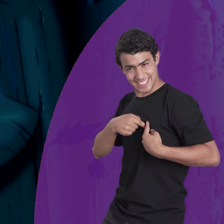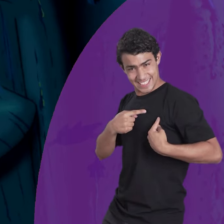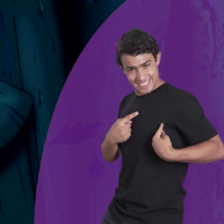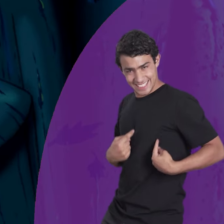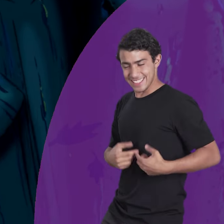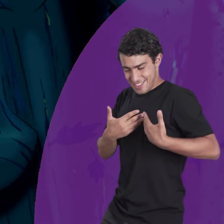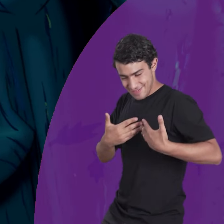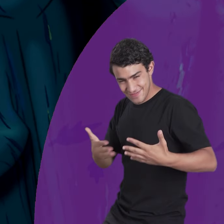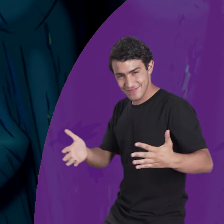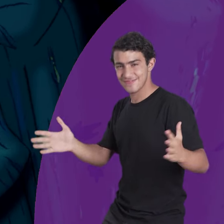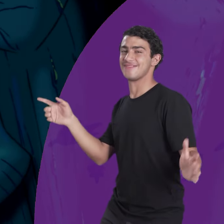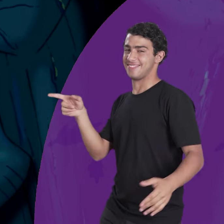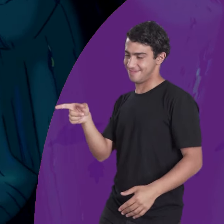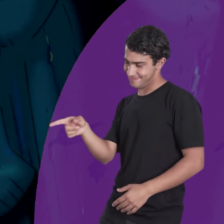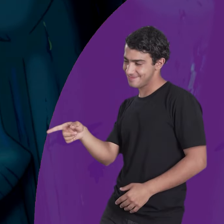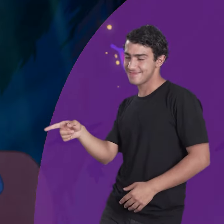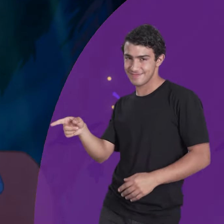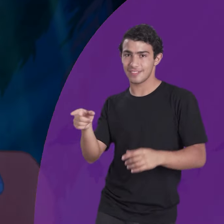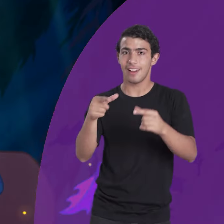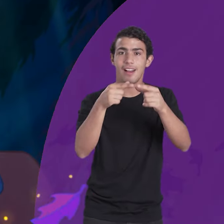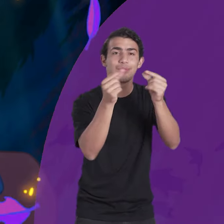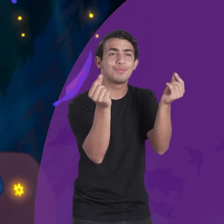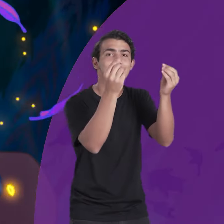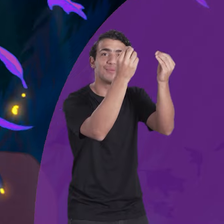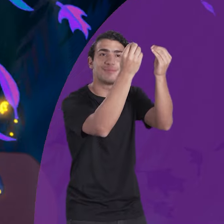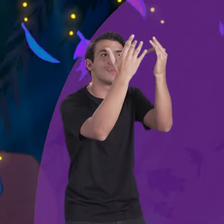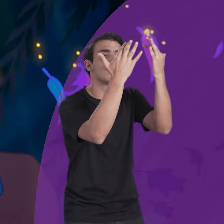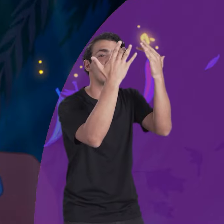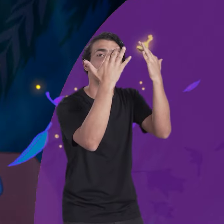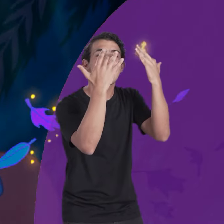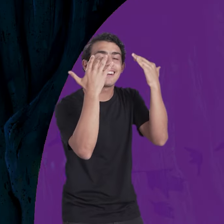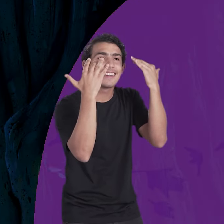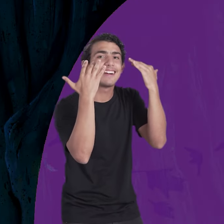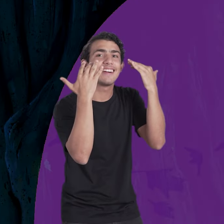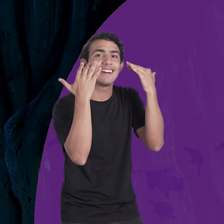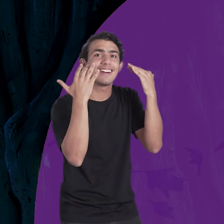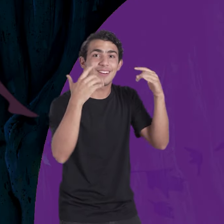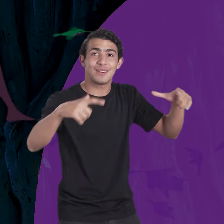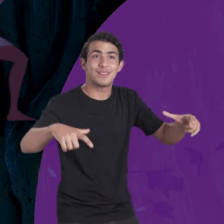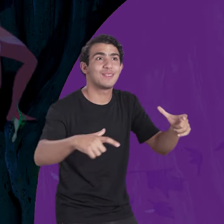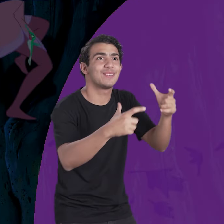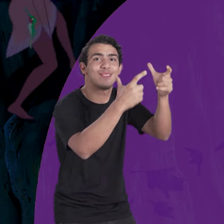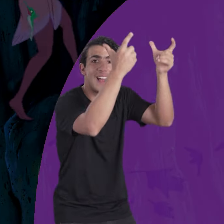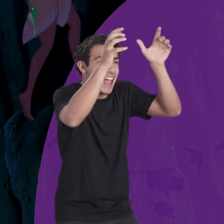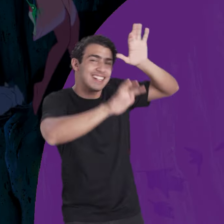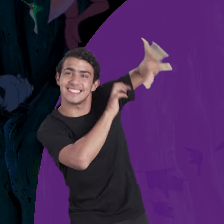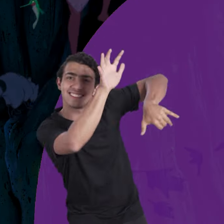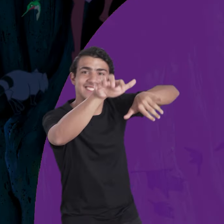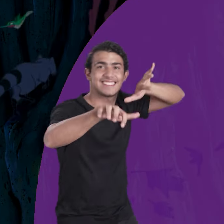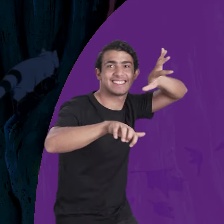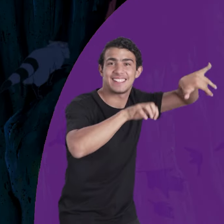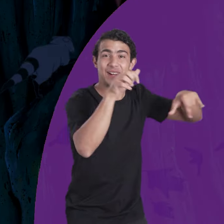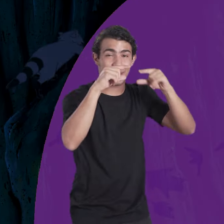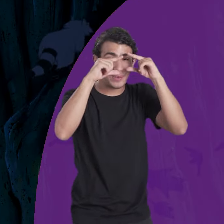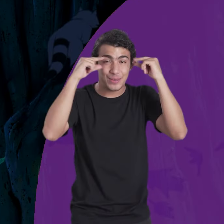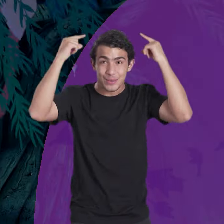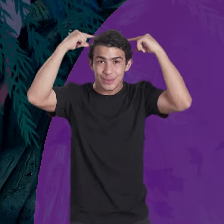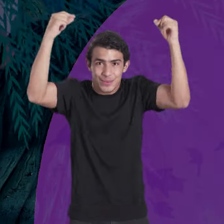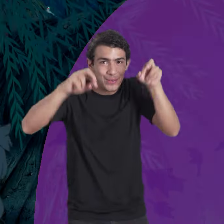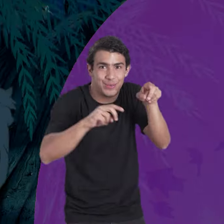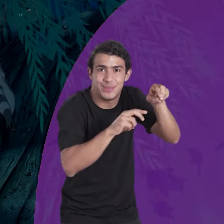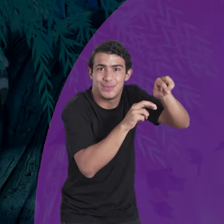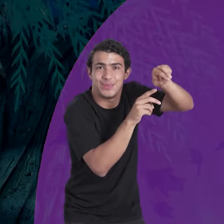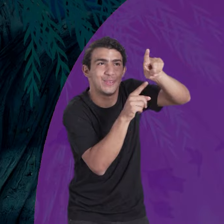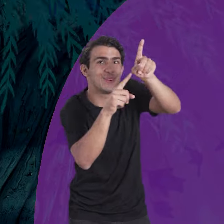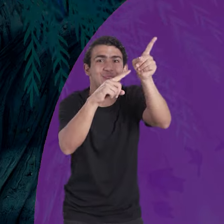Abre el corazón y lo entenderás. Así Pocahontas, que ama